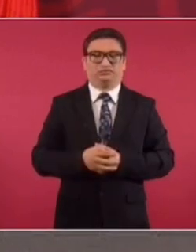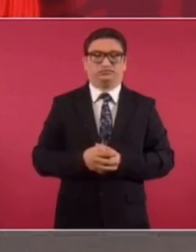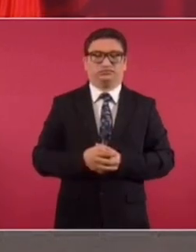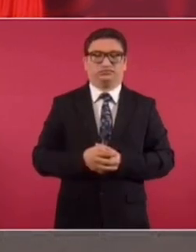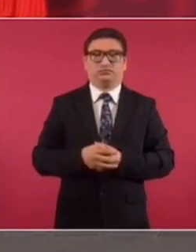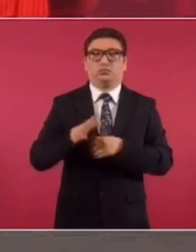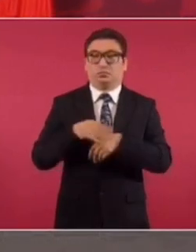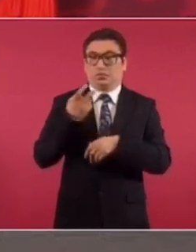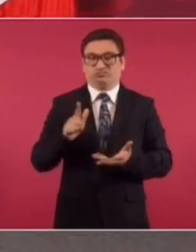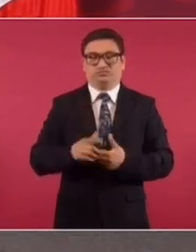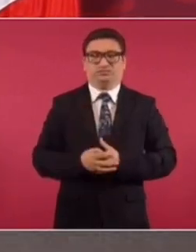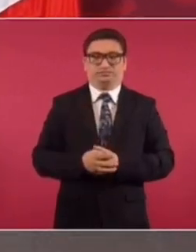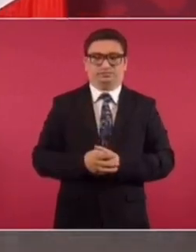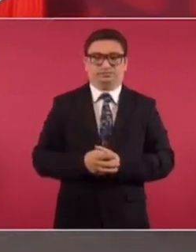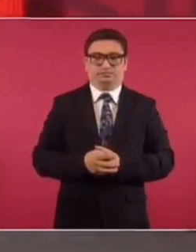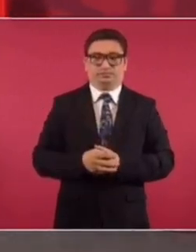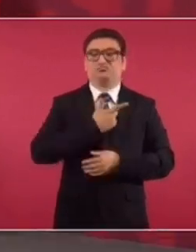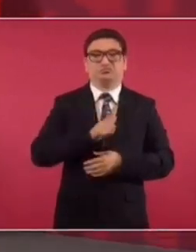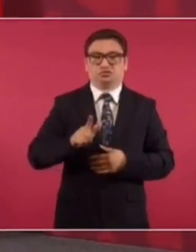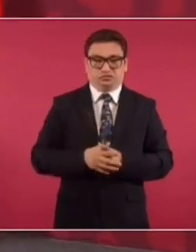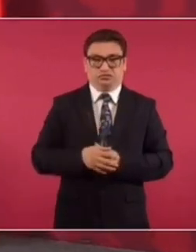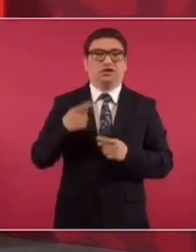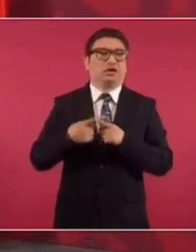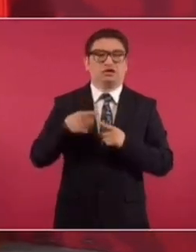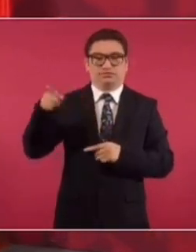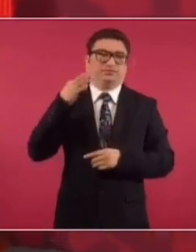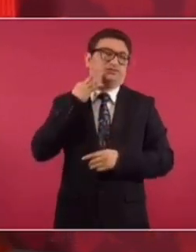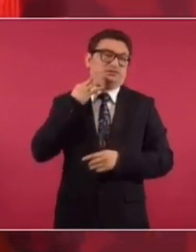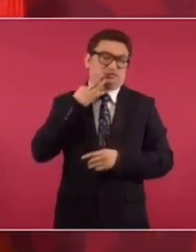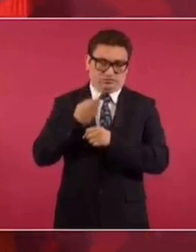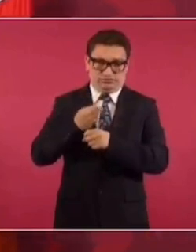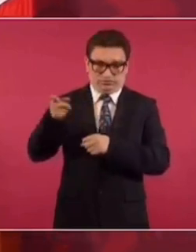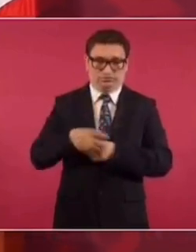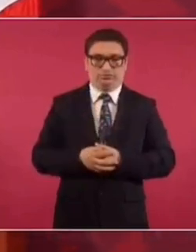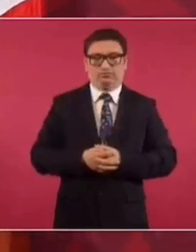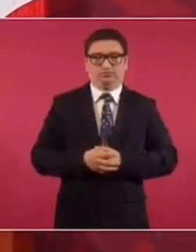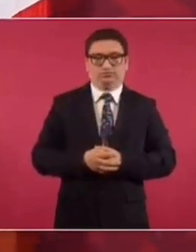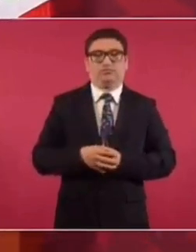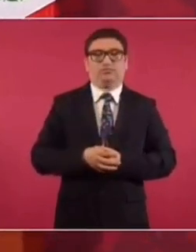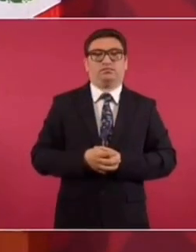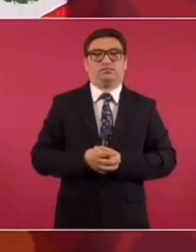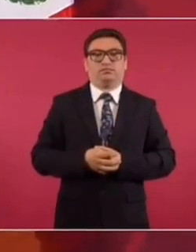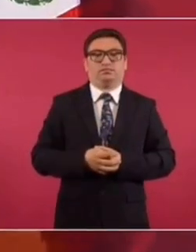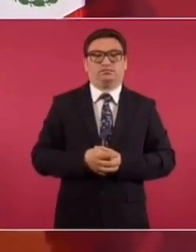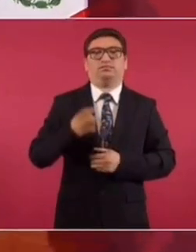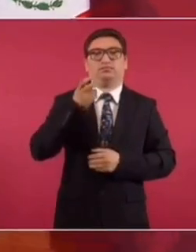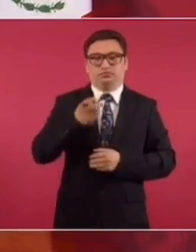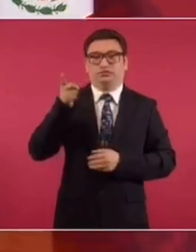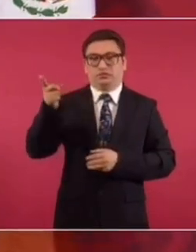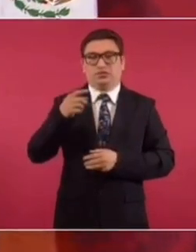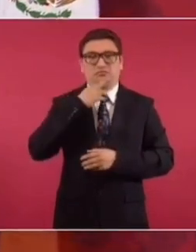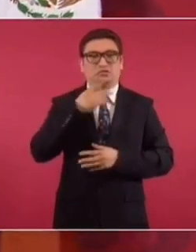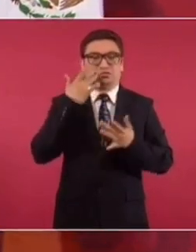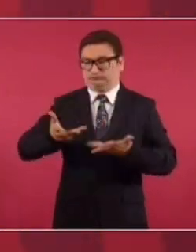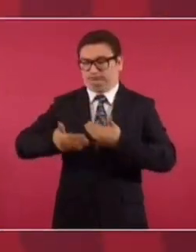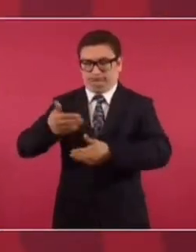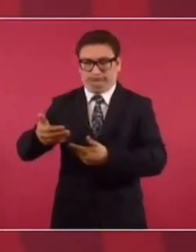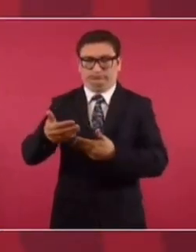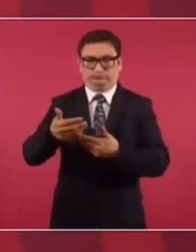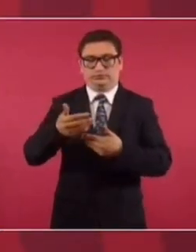que se actuara así, ni les gustó el informe al fiscal que estaba. Por eso planteó lo de su renuncia.